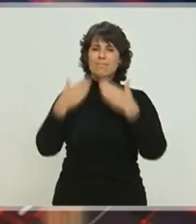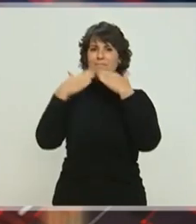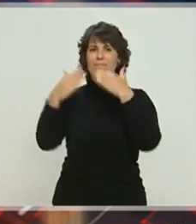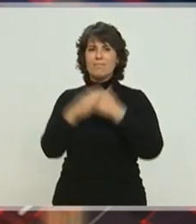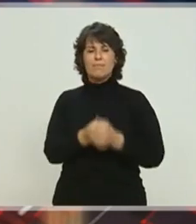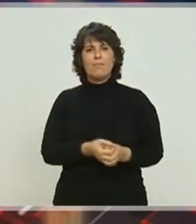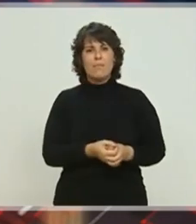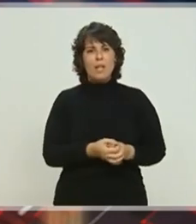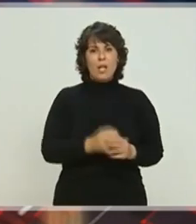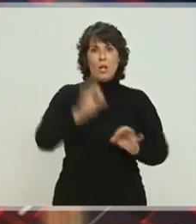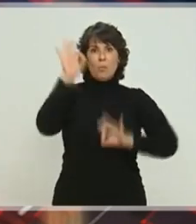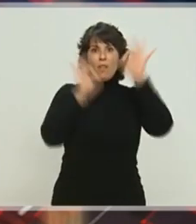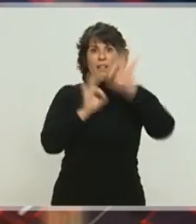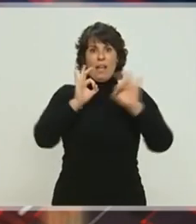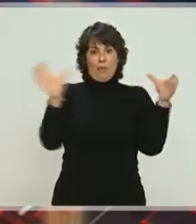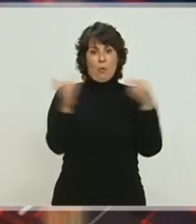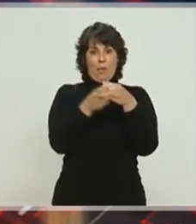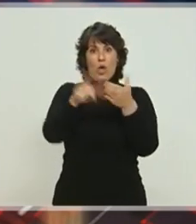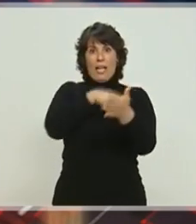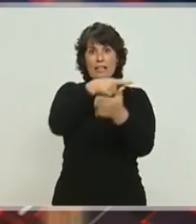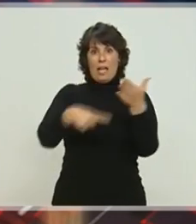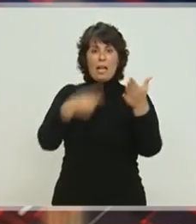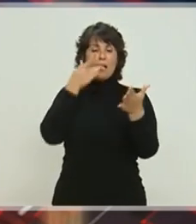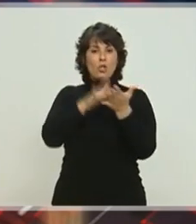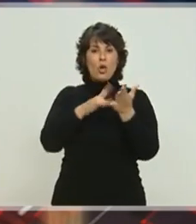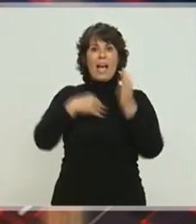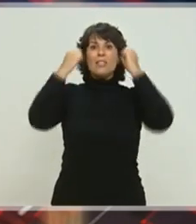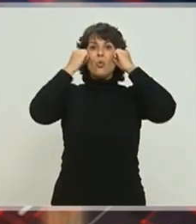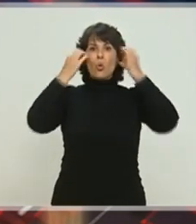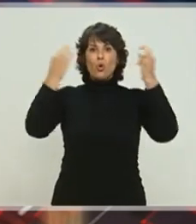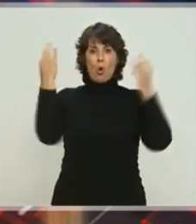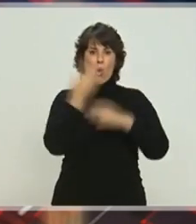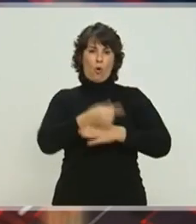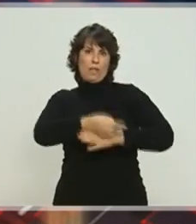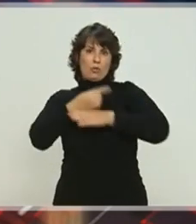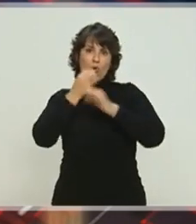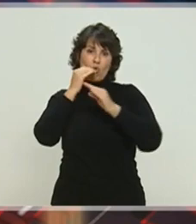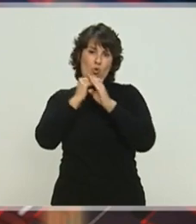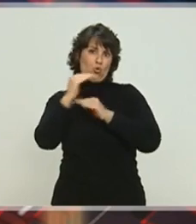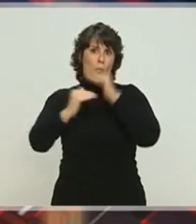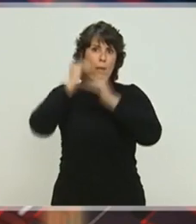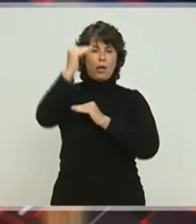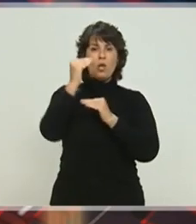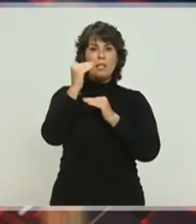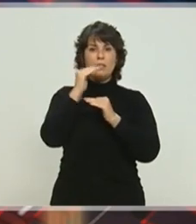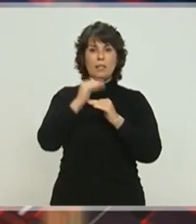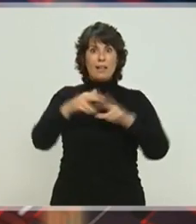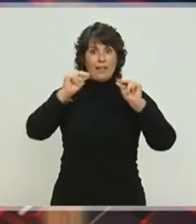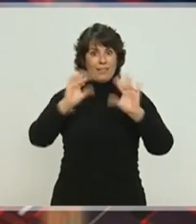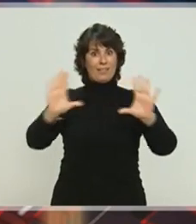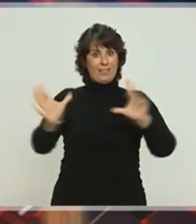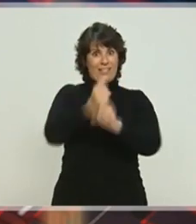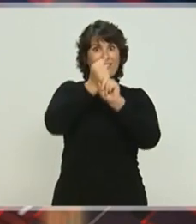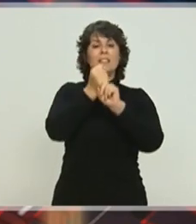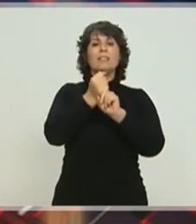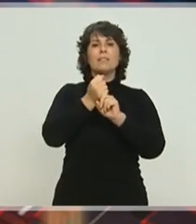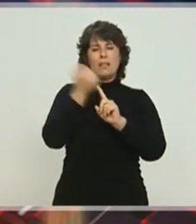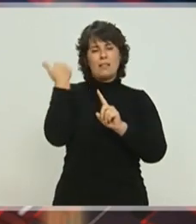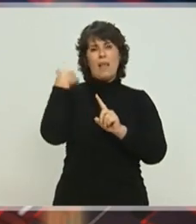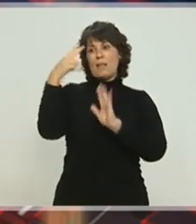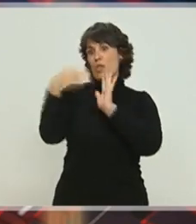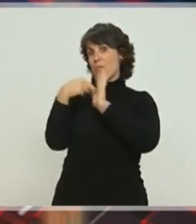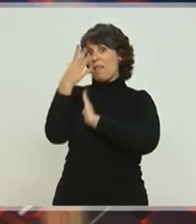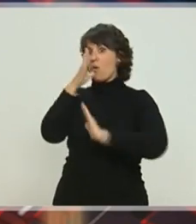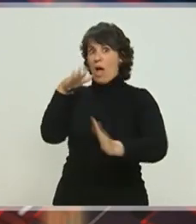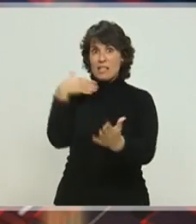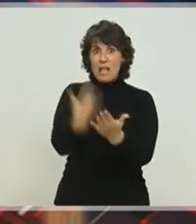El porcentaje de población gitana que ha terminado sus estudios obligatorios o superiores se ha triplicado desde 2005 hasta alcanzar el